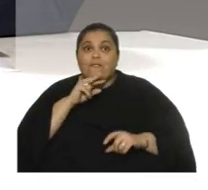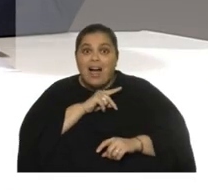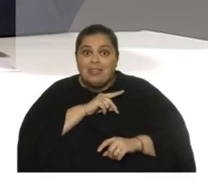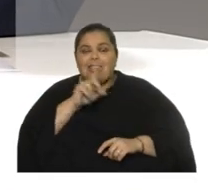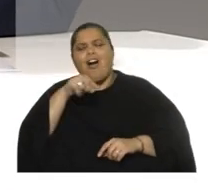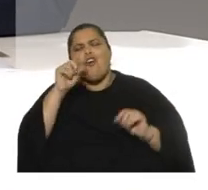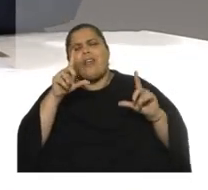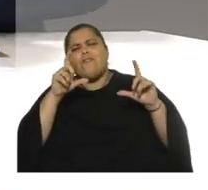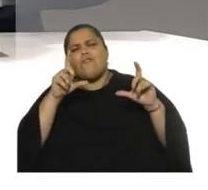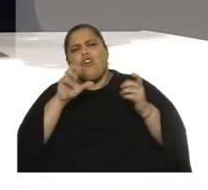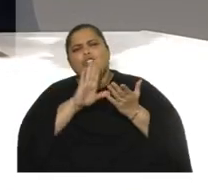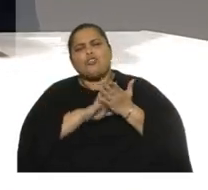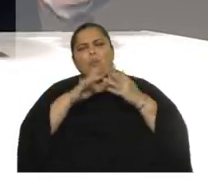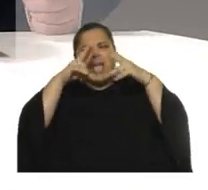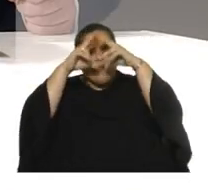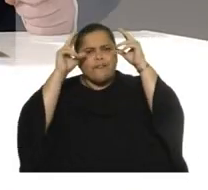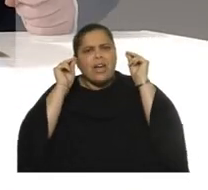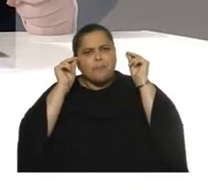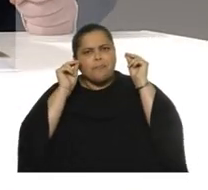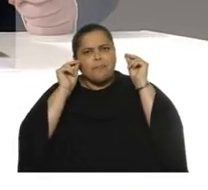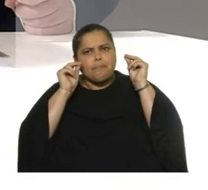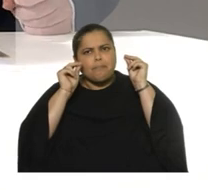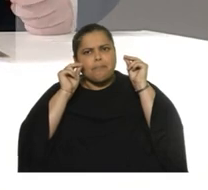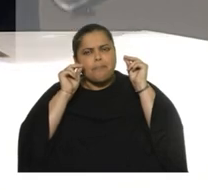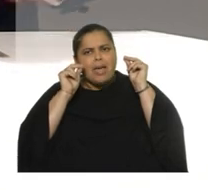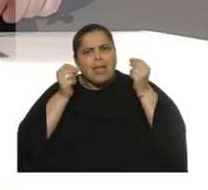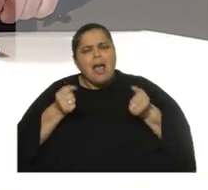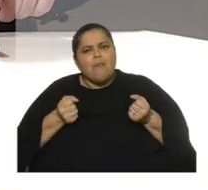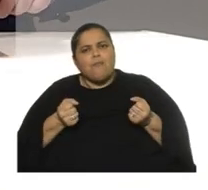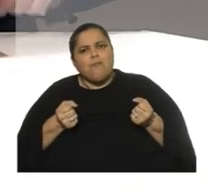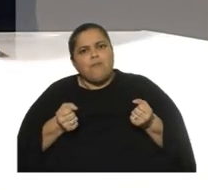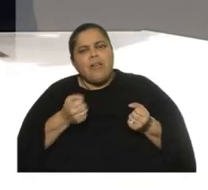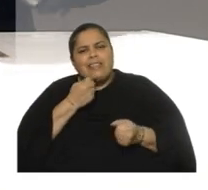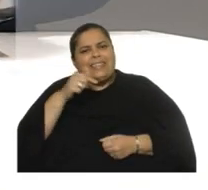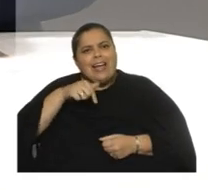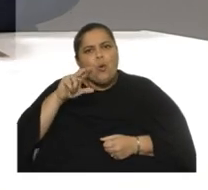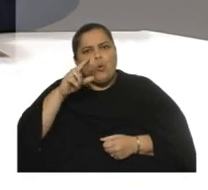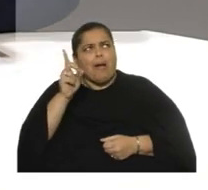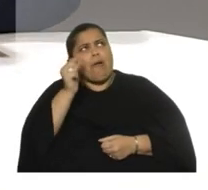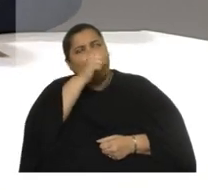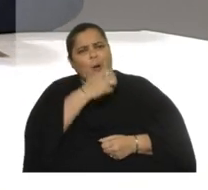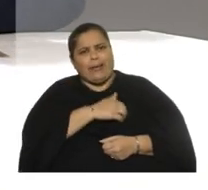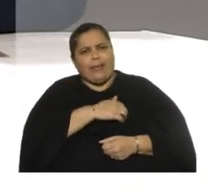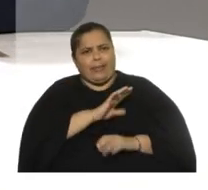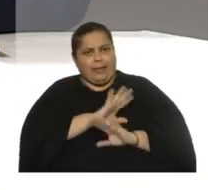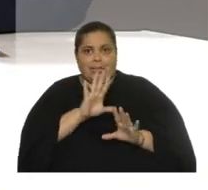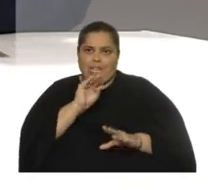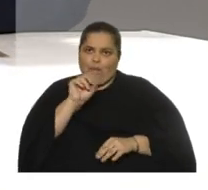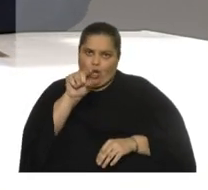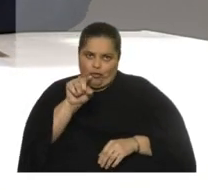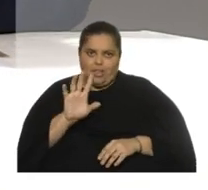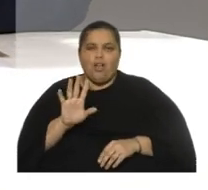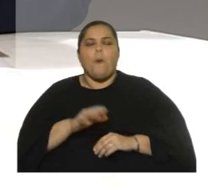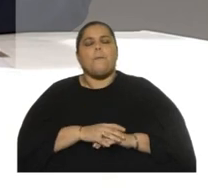foto que puso de unas enfermeras siendo, en un sulqui, diciendo que era Uruguay cuando era Santiago del Estero, falso. Ya lo hablé contigo. Sí.